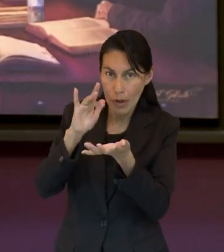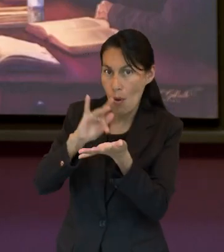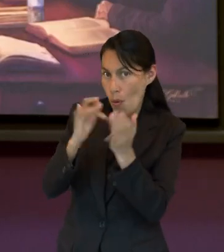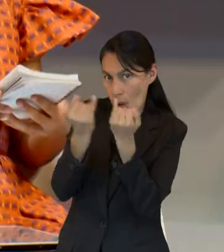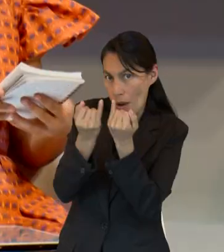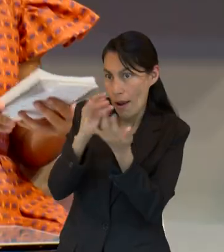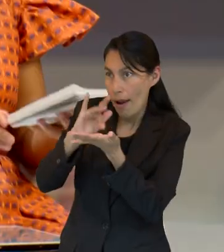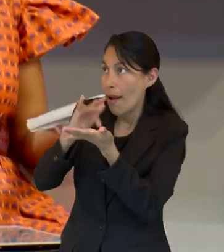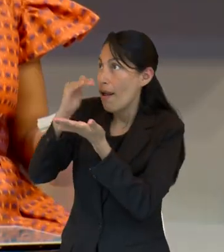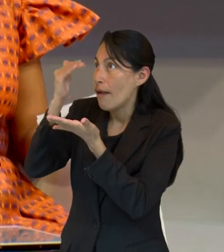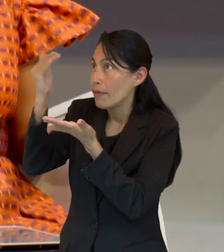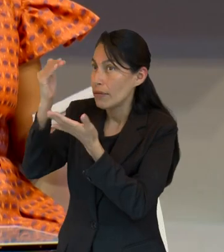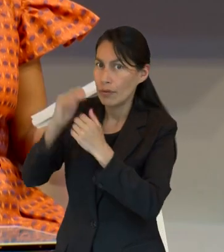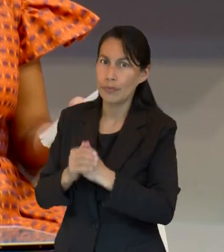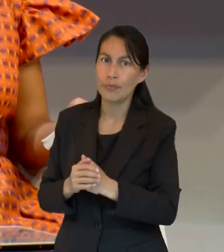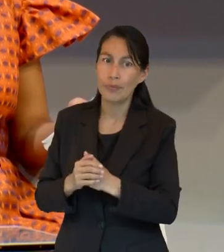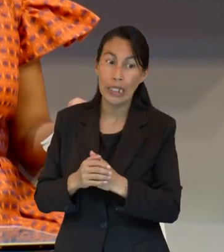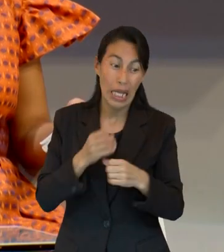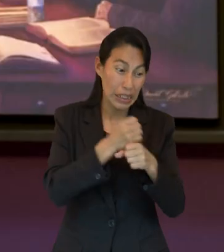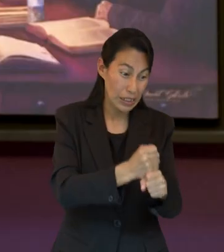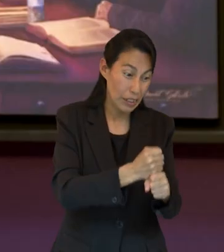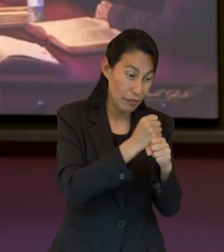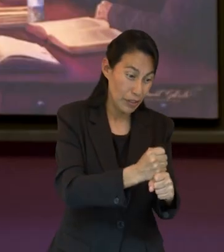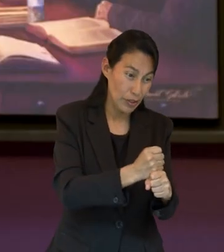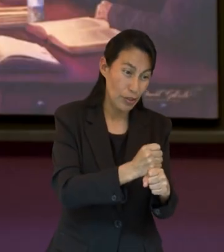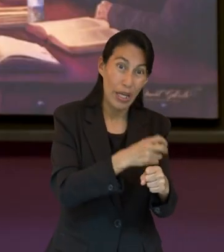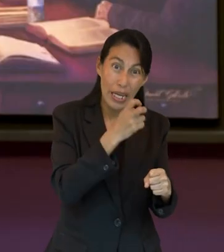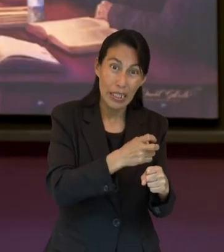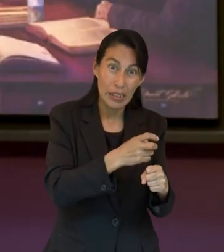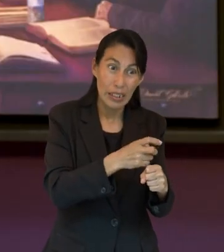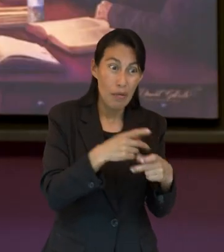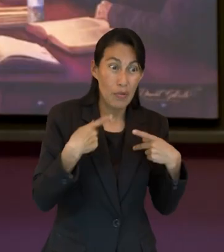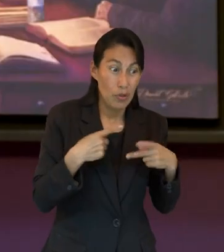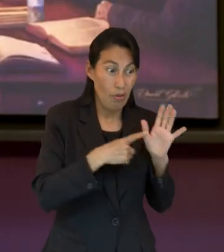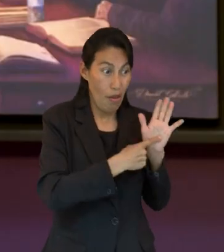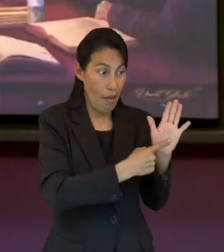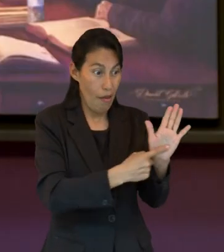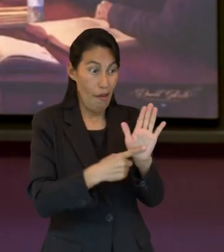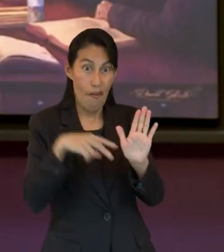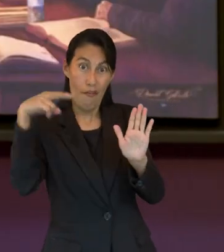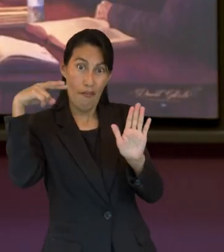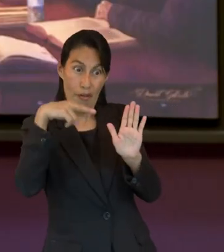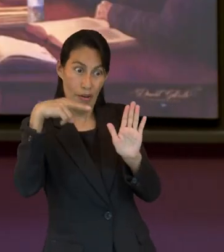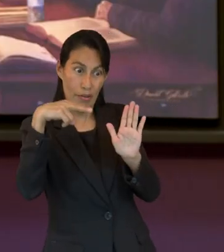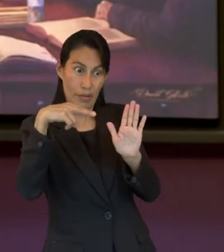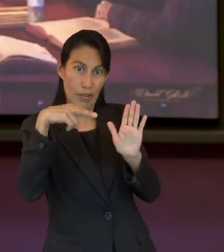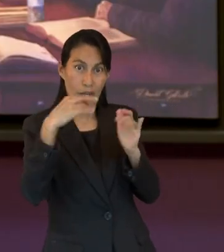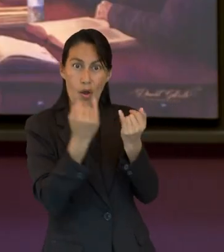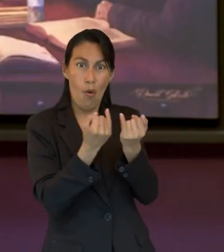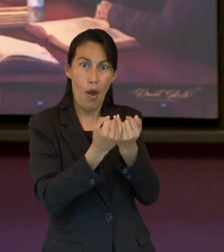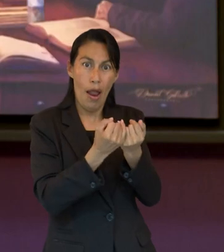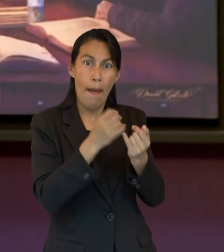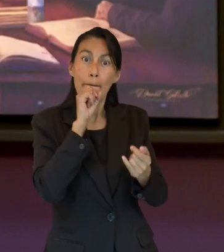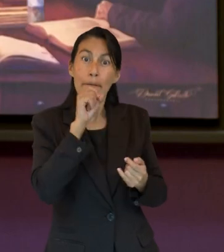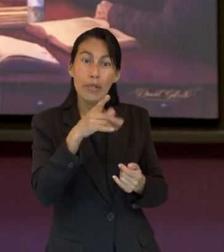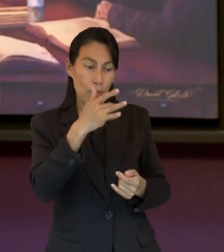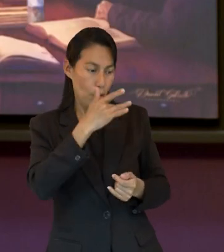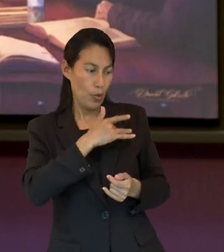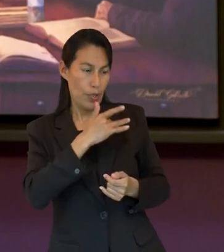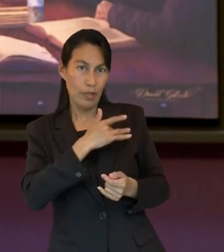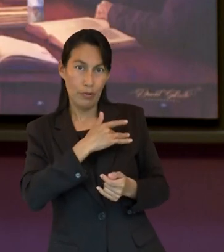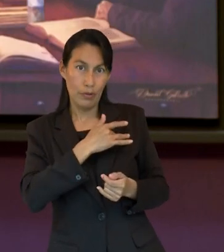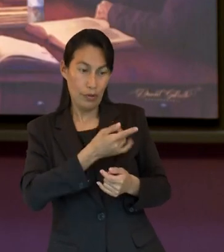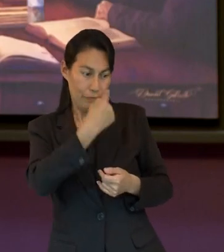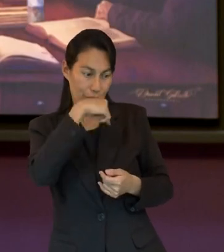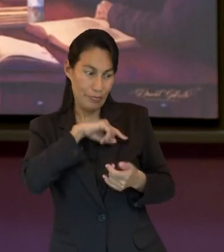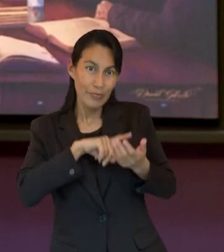también a la vez gratitud pero este sacrificio debía ser una demostración de lo que debía de ocurrir en